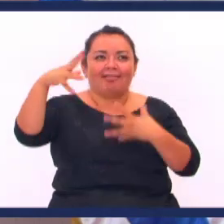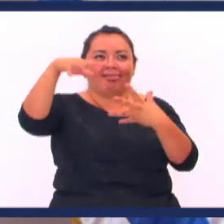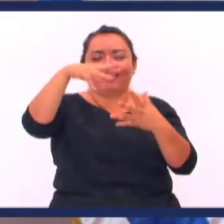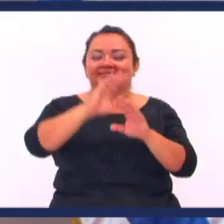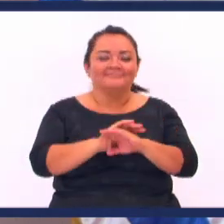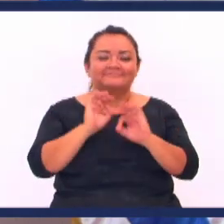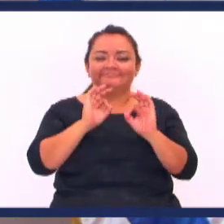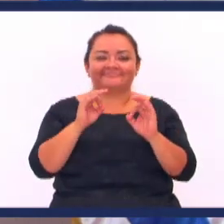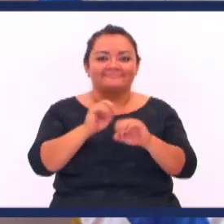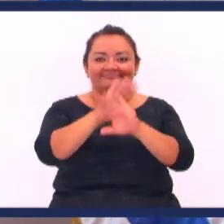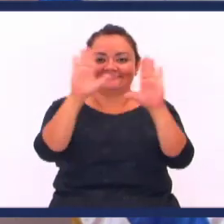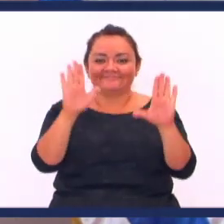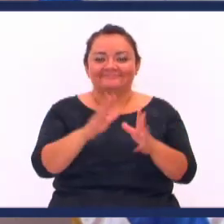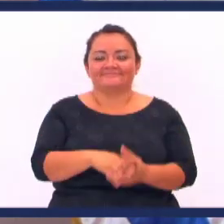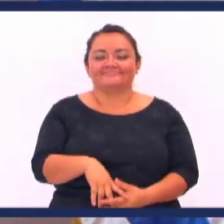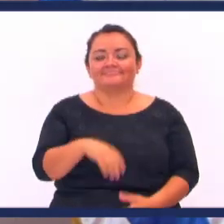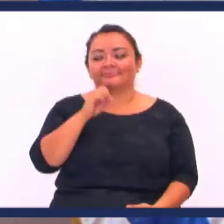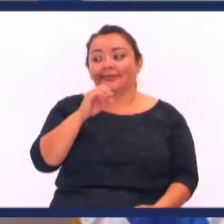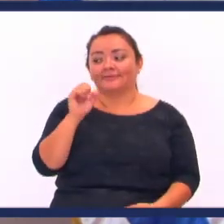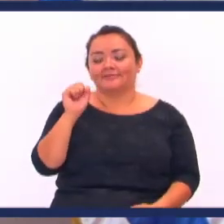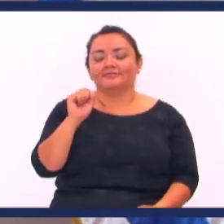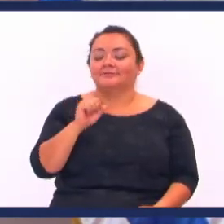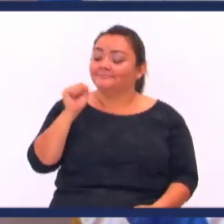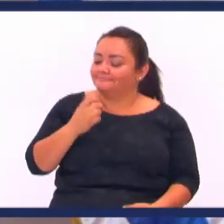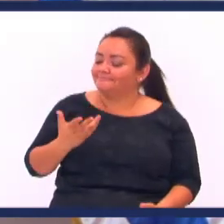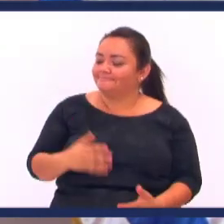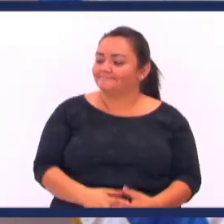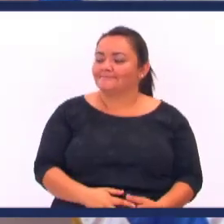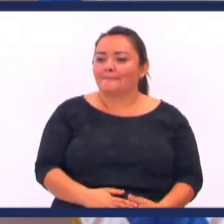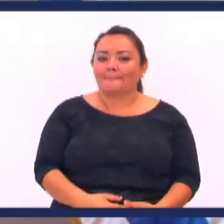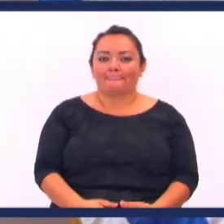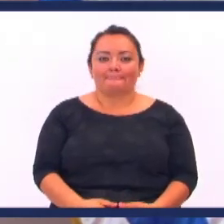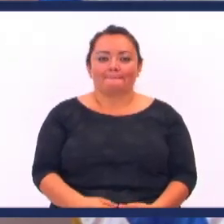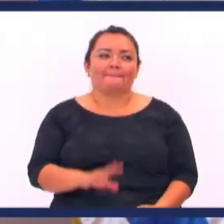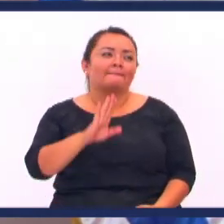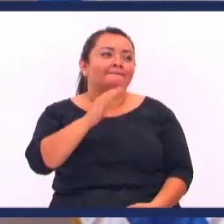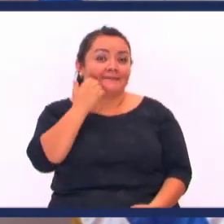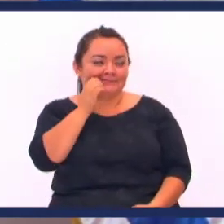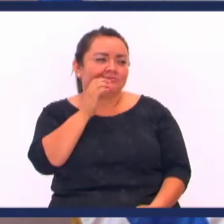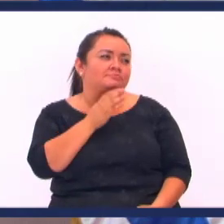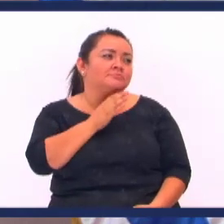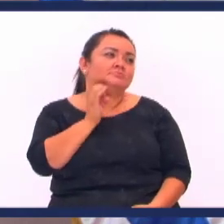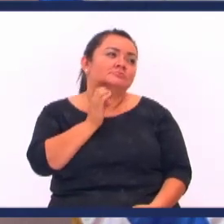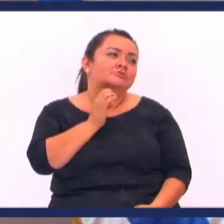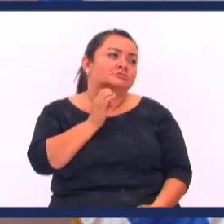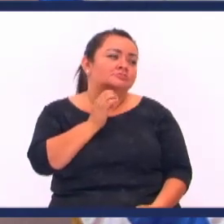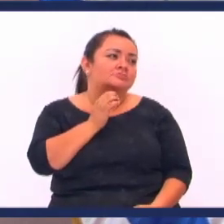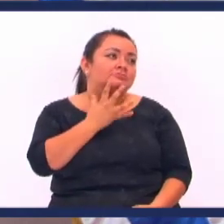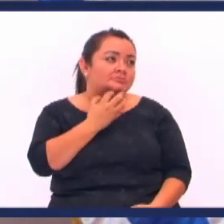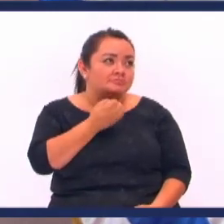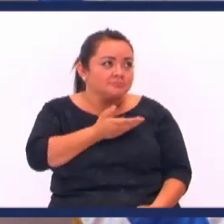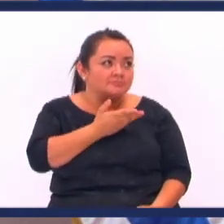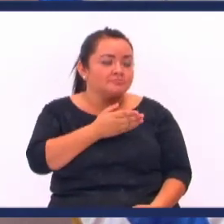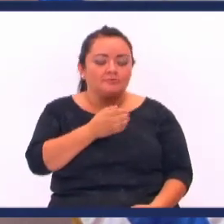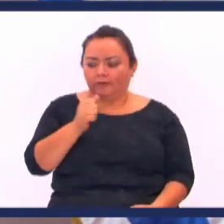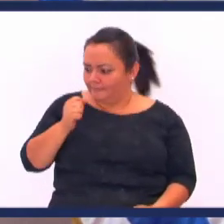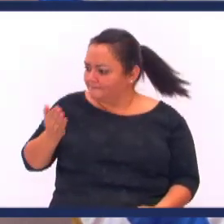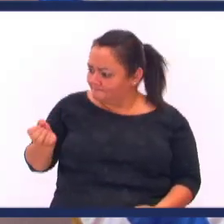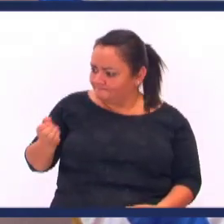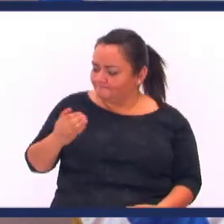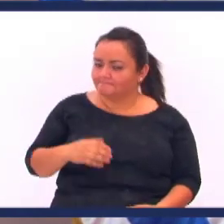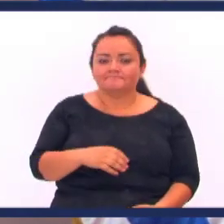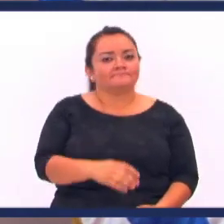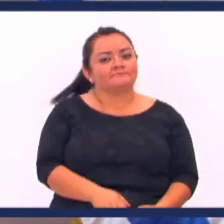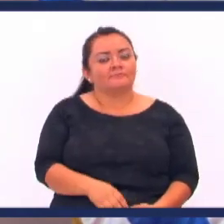me desespera La gente Y me dice Pastor Podemos hablar Es que le quiero decir algo Yo sé Por eso estamos hablando Pero dime Que me quieres decir